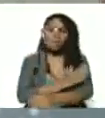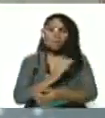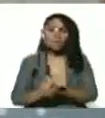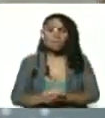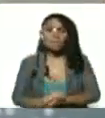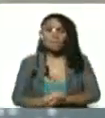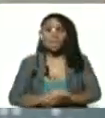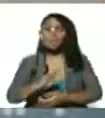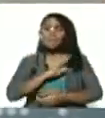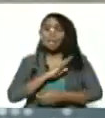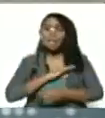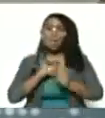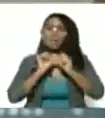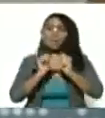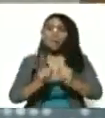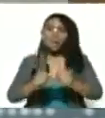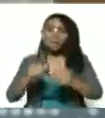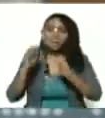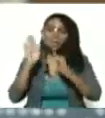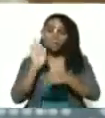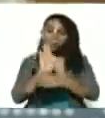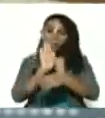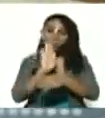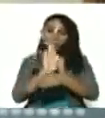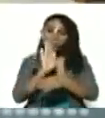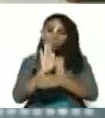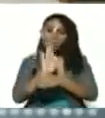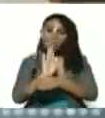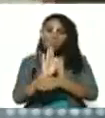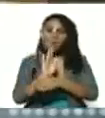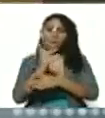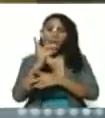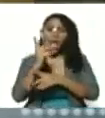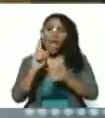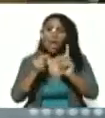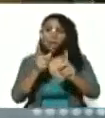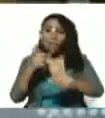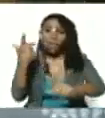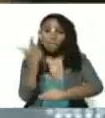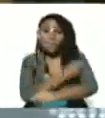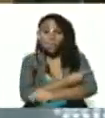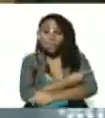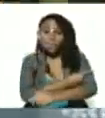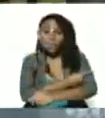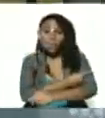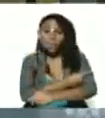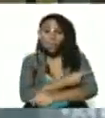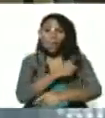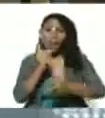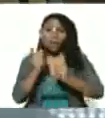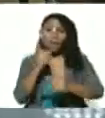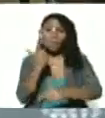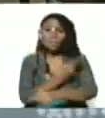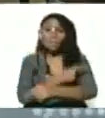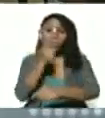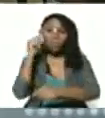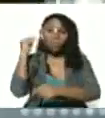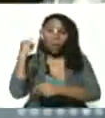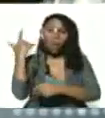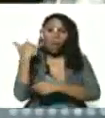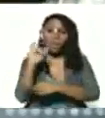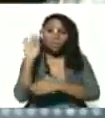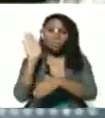tenemos que seguir cuidando los que estén vacunados las que estén vacunados tienen que cuidarse